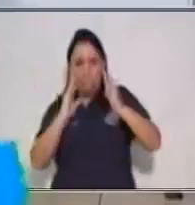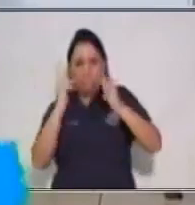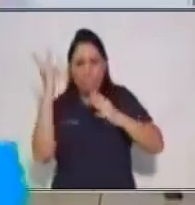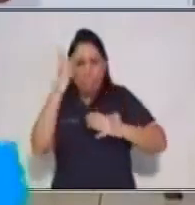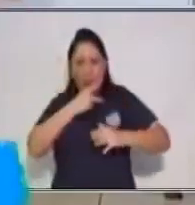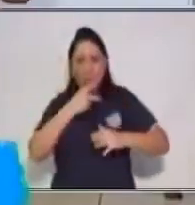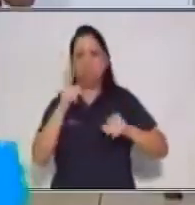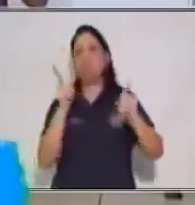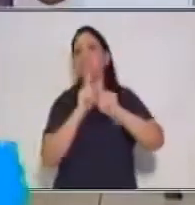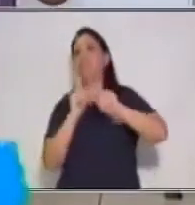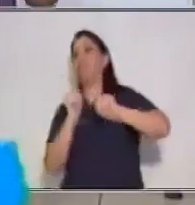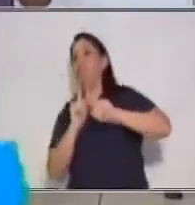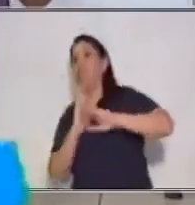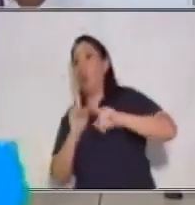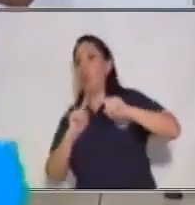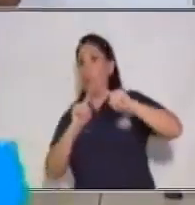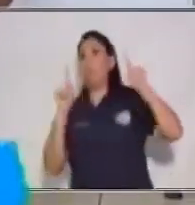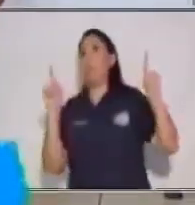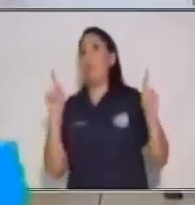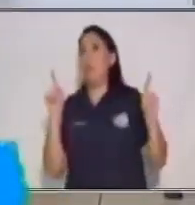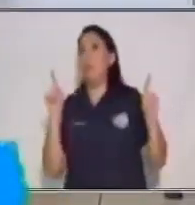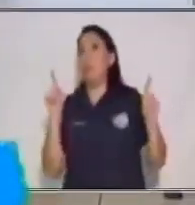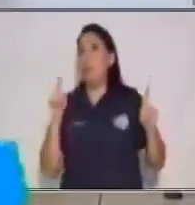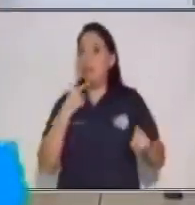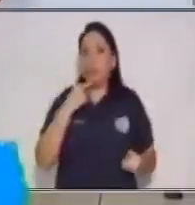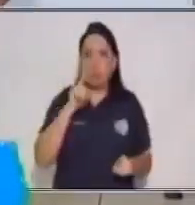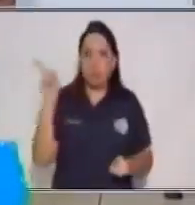¿O se podría decir que transmiten lo mismo?